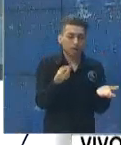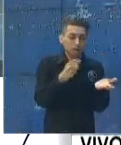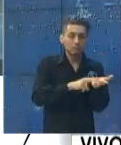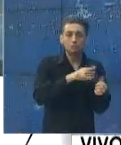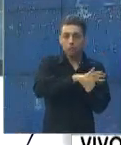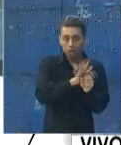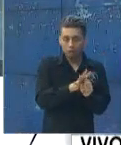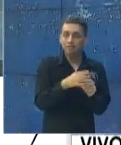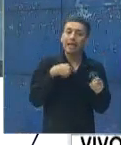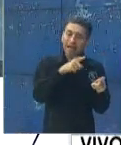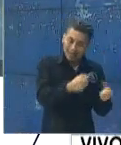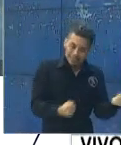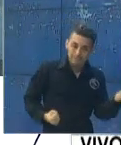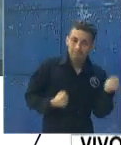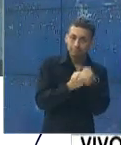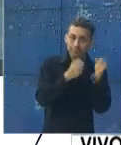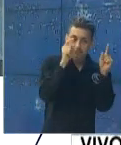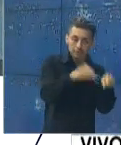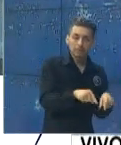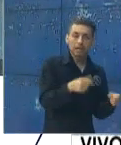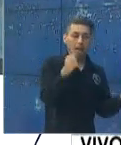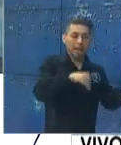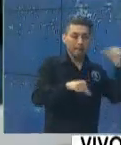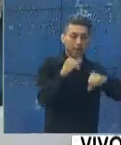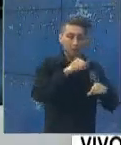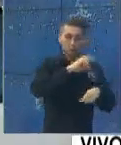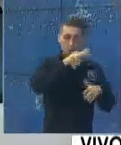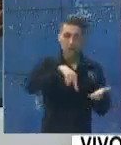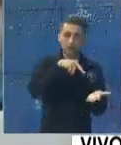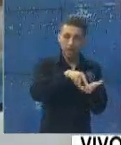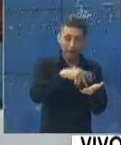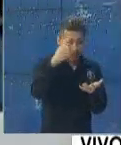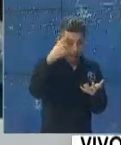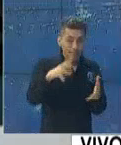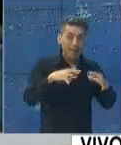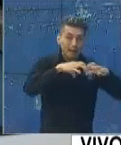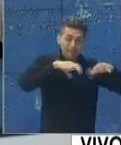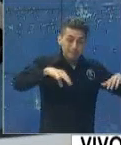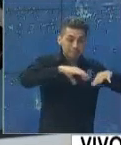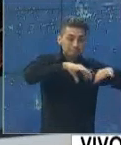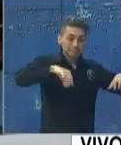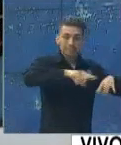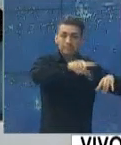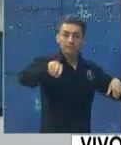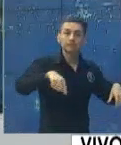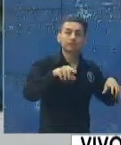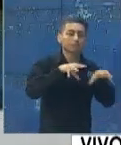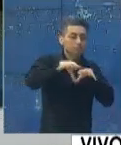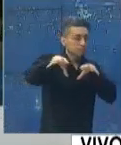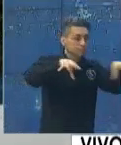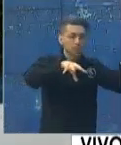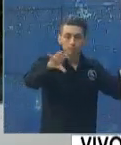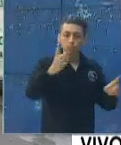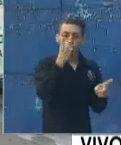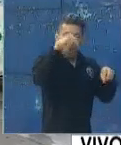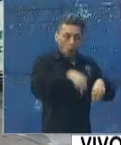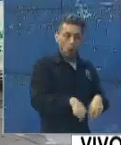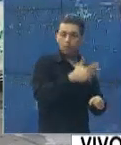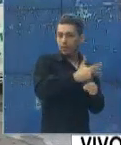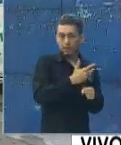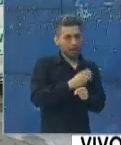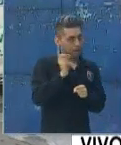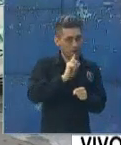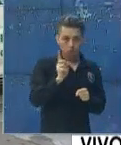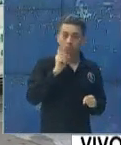fortalecimiento de este laboratorio y la desconcentración de las pruebas a nivel regional. Esto no solamente con la